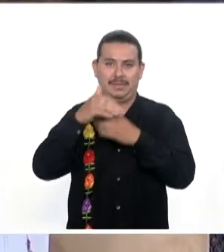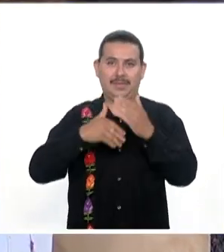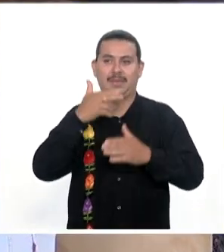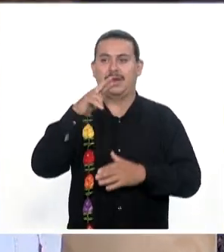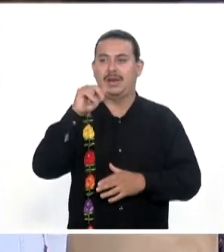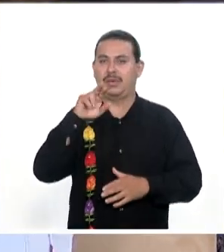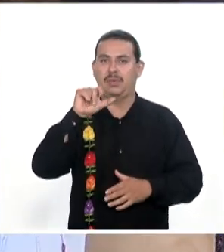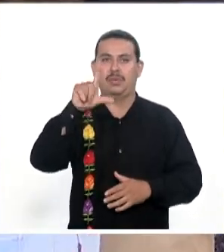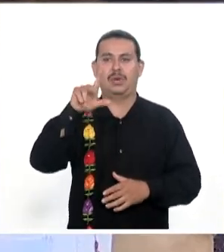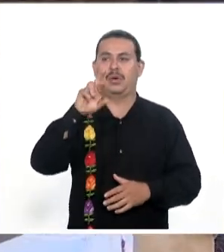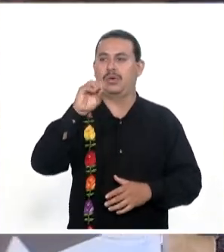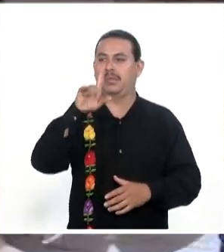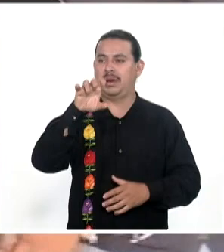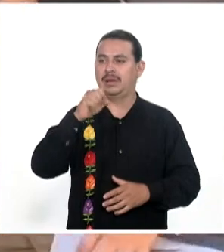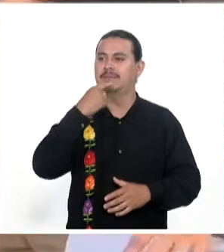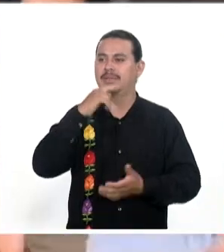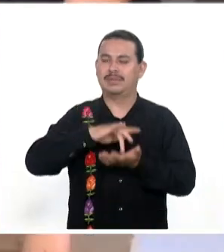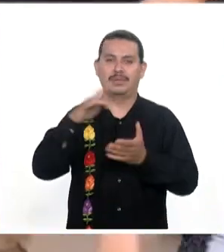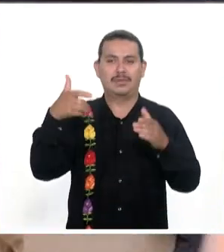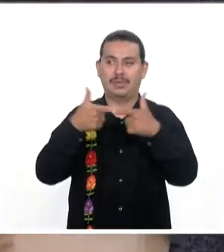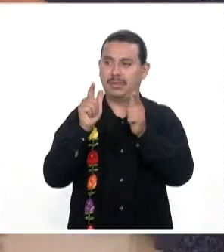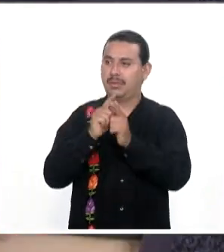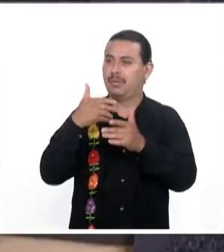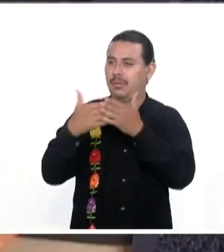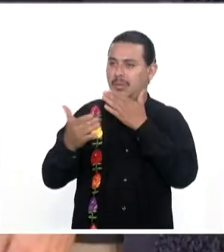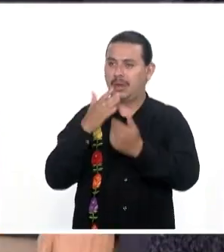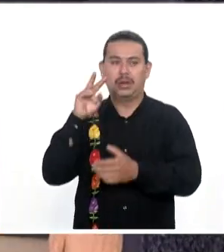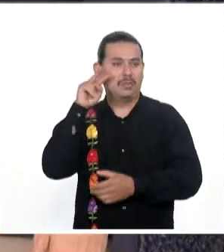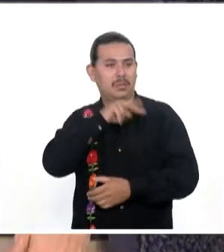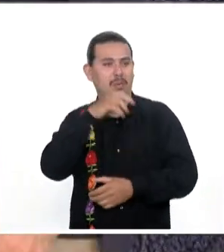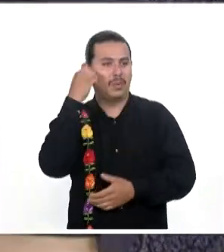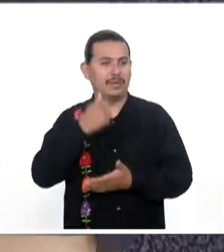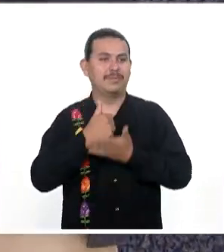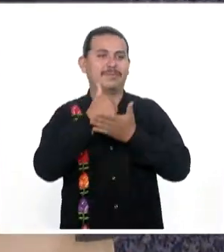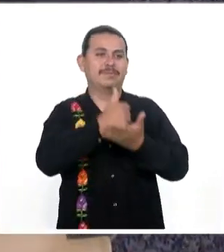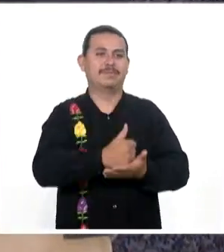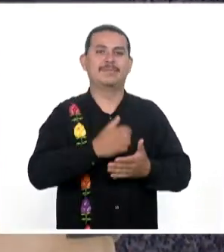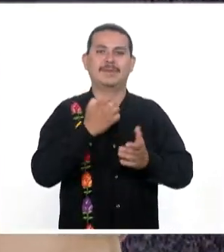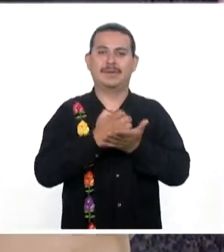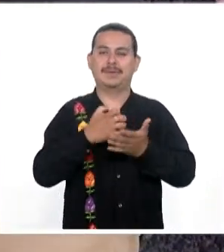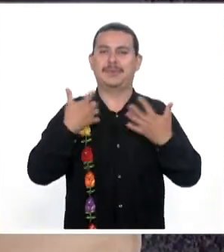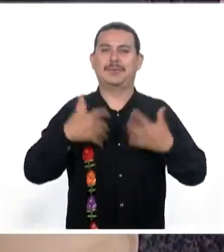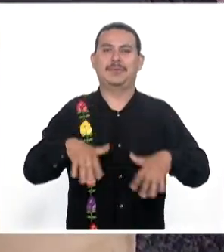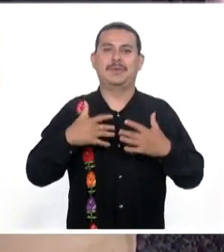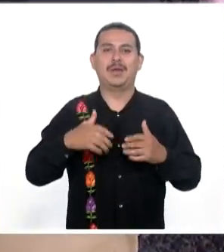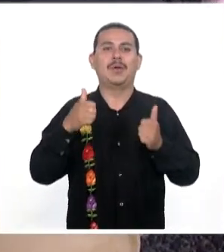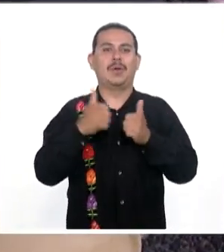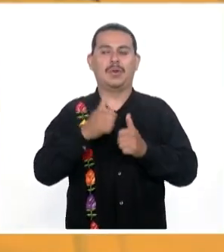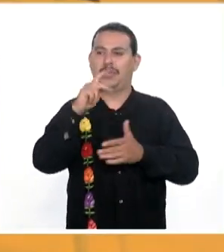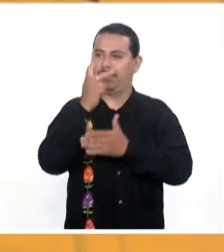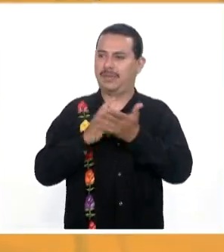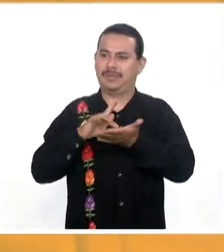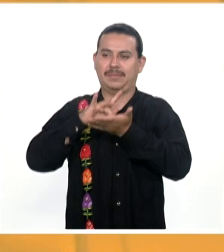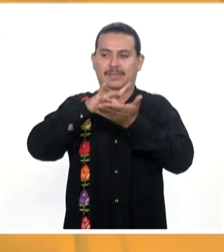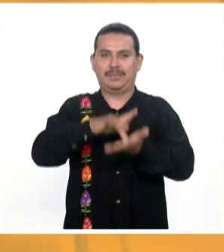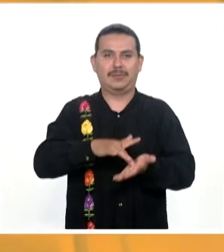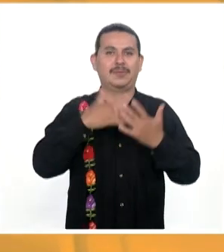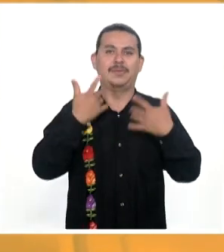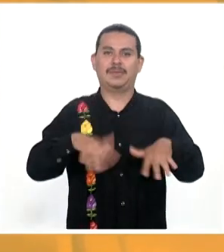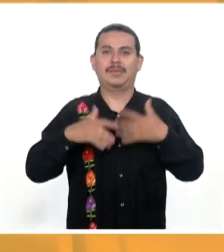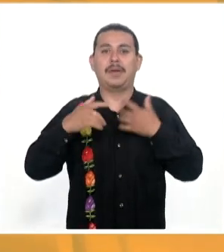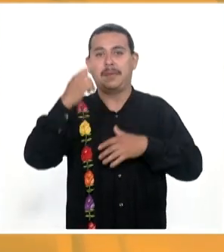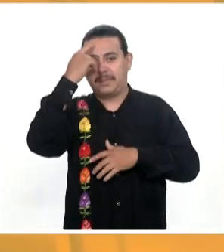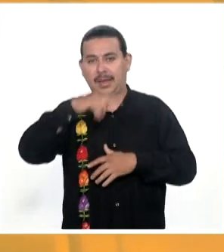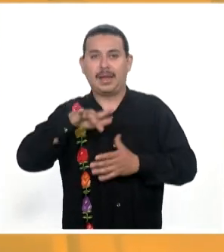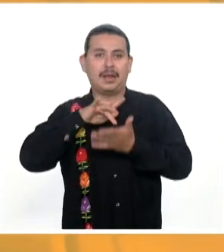Raúl Ruiz Robles Agradeció A Grupo Modelo Por voltear A Oaxaca Y apoyar La economía Del estado A través De este Programa Con